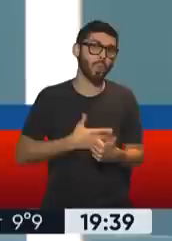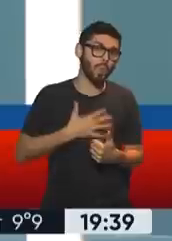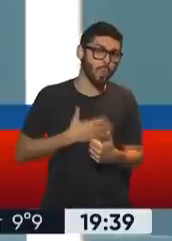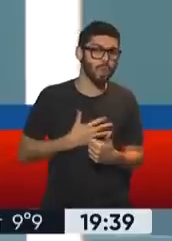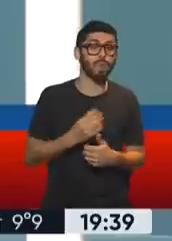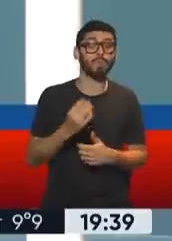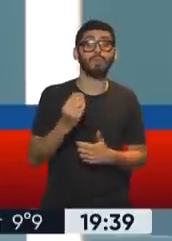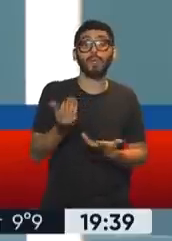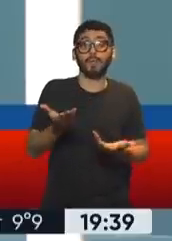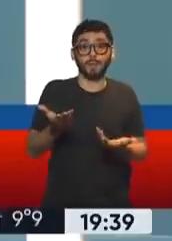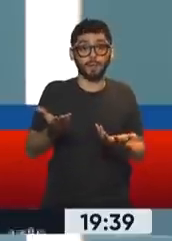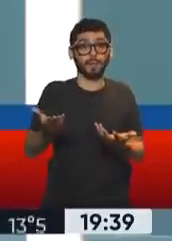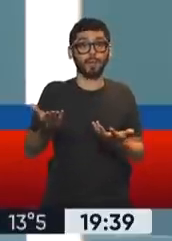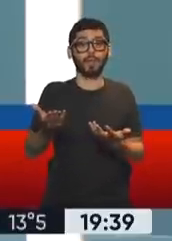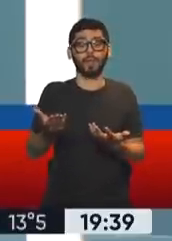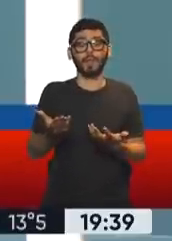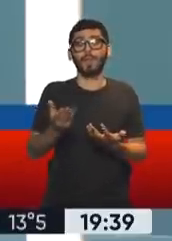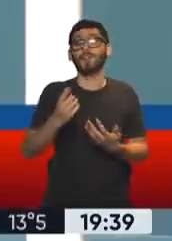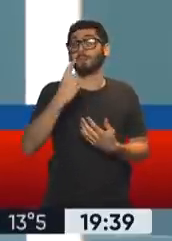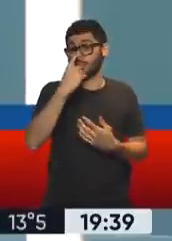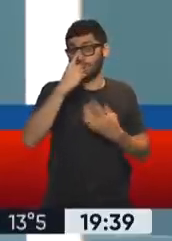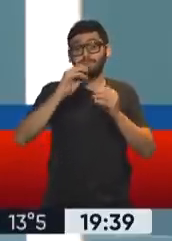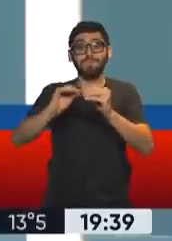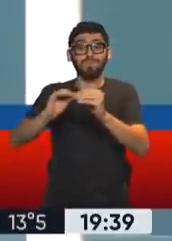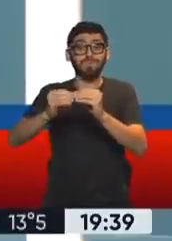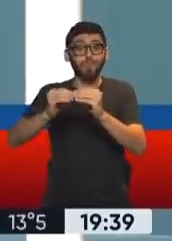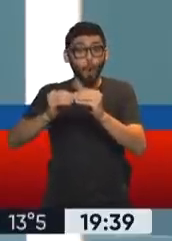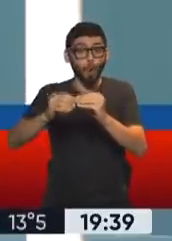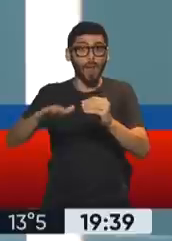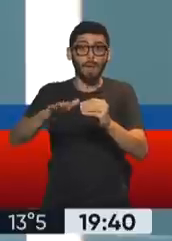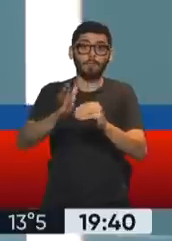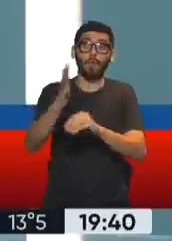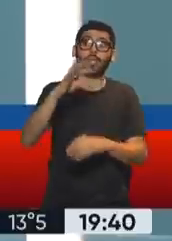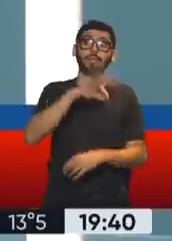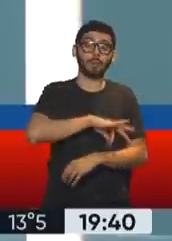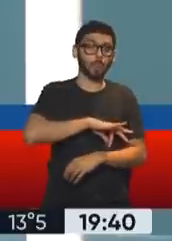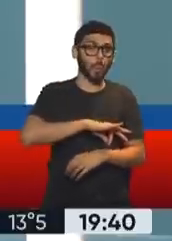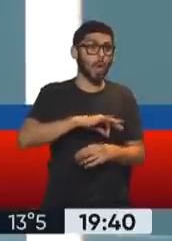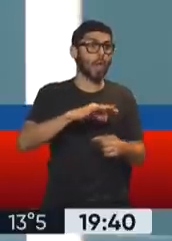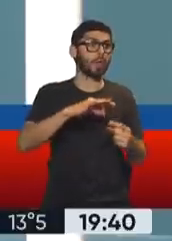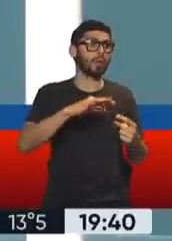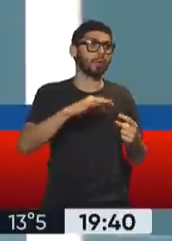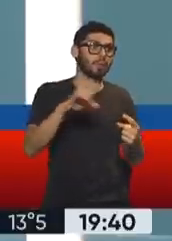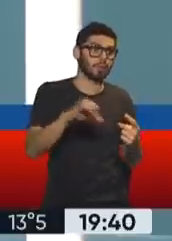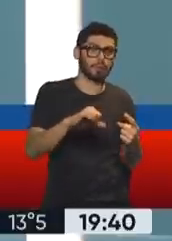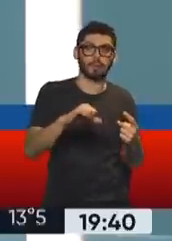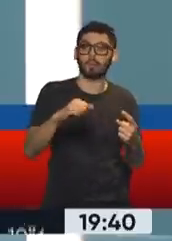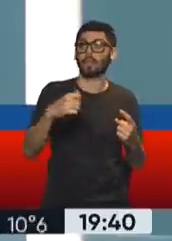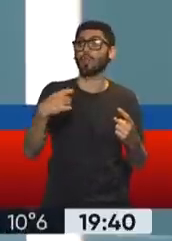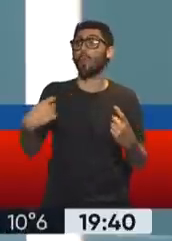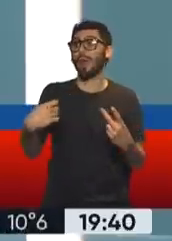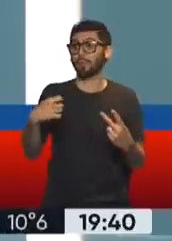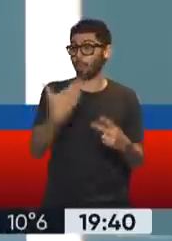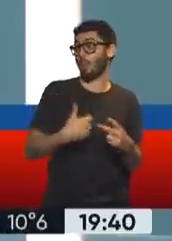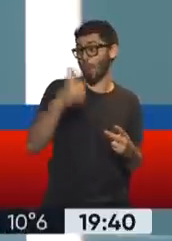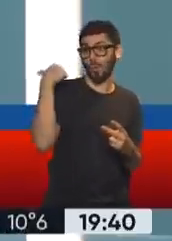como digo siempre, no sólo resolver el problema de cómo quedaron los salarios, cómo quedaron las jubilaciones después del último gobierno,